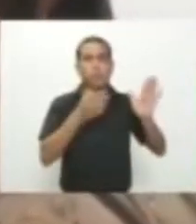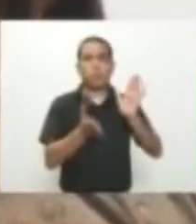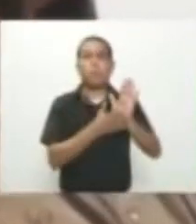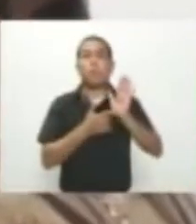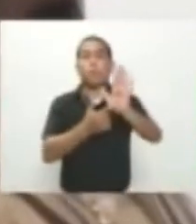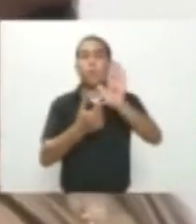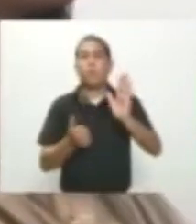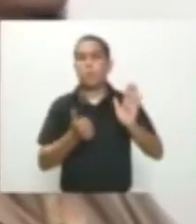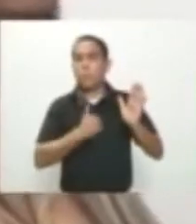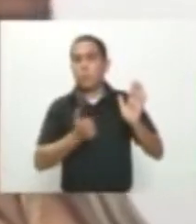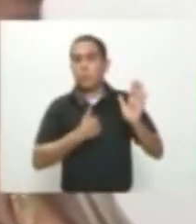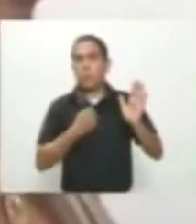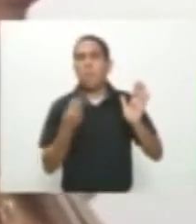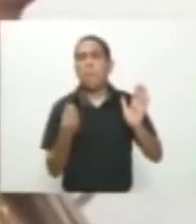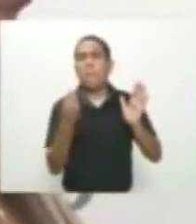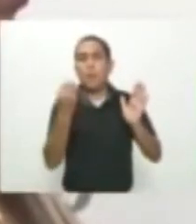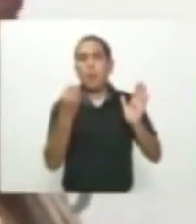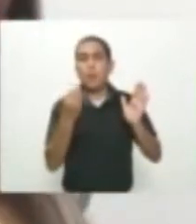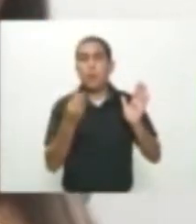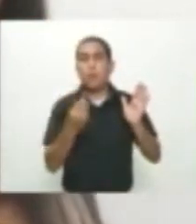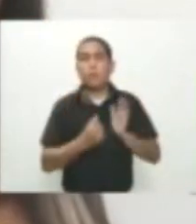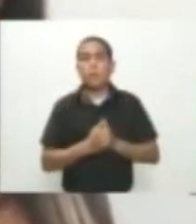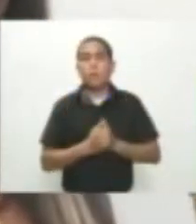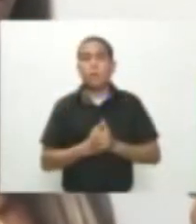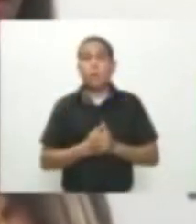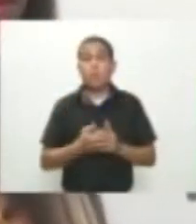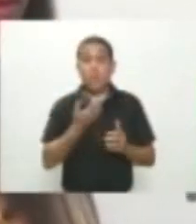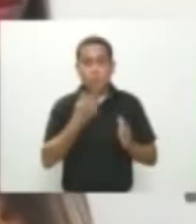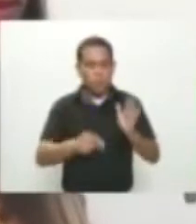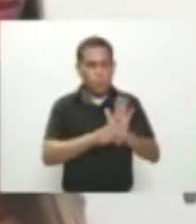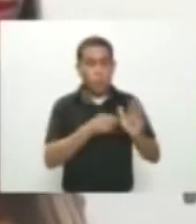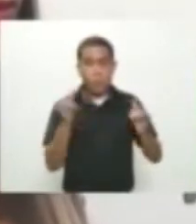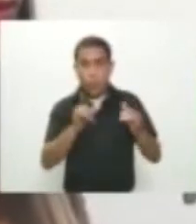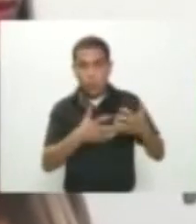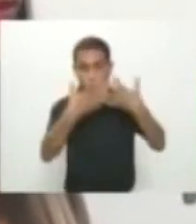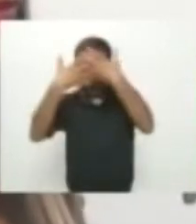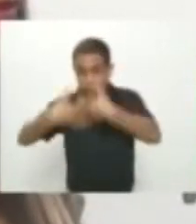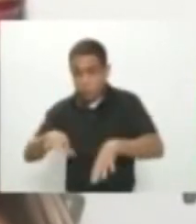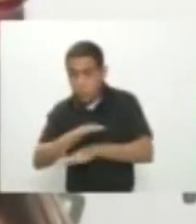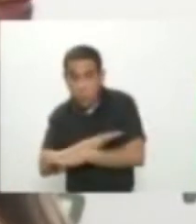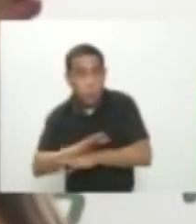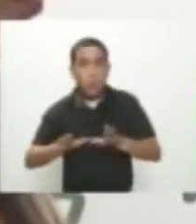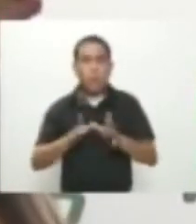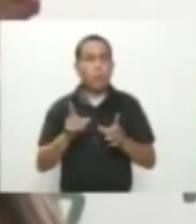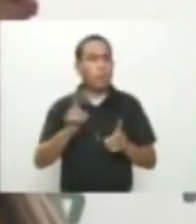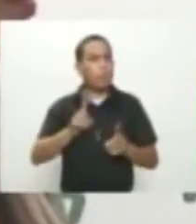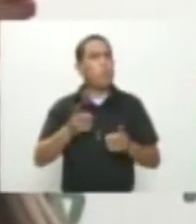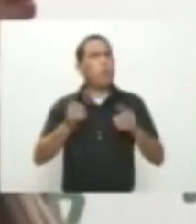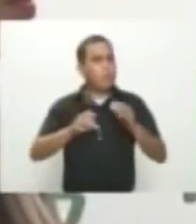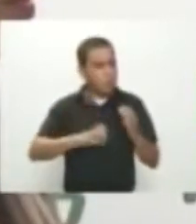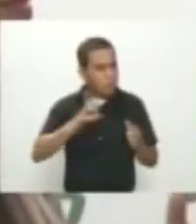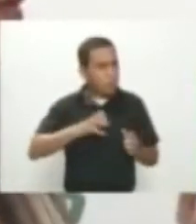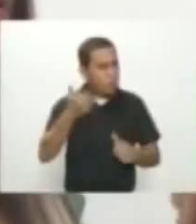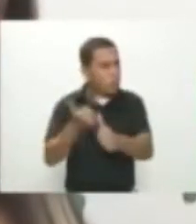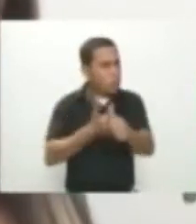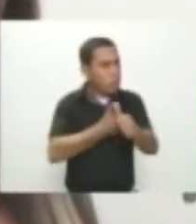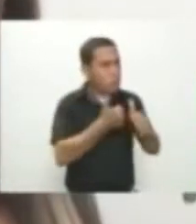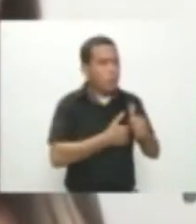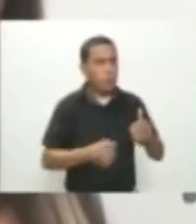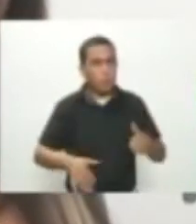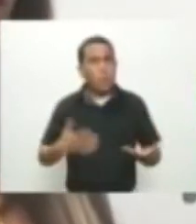Ya que No solamente Se construye una marca Como una empresa Sino que todos Tenemos unas características Que podemos